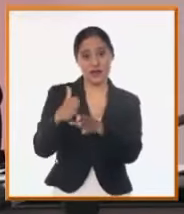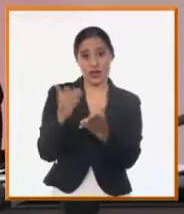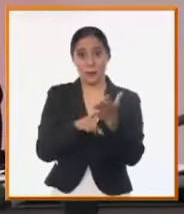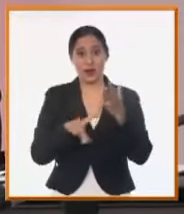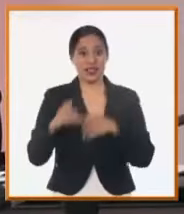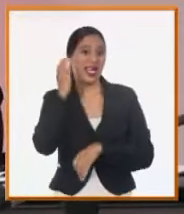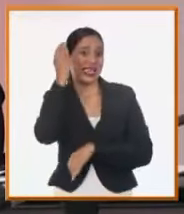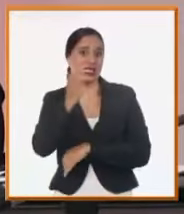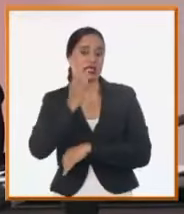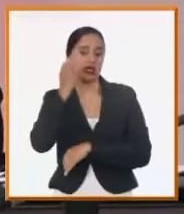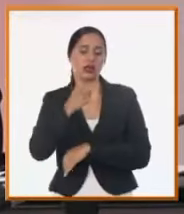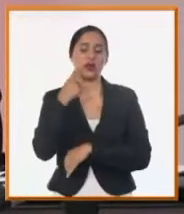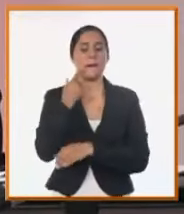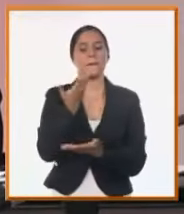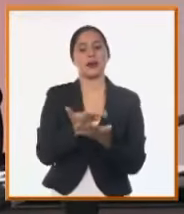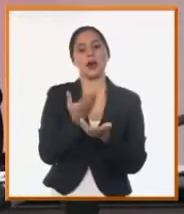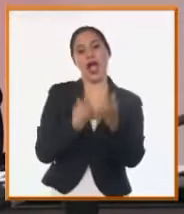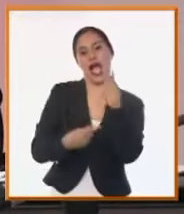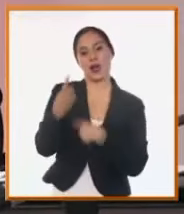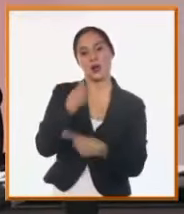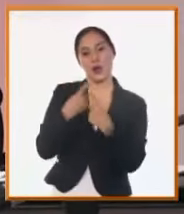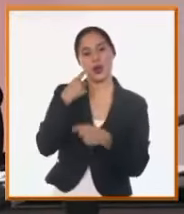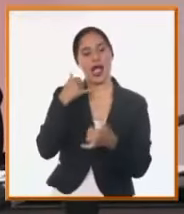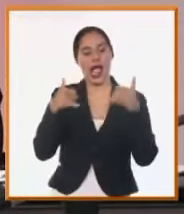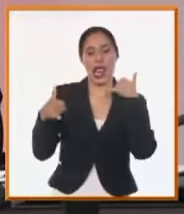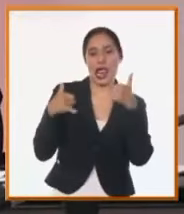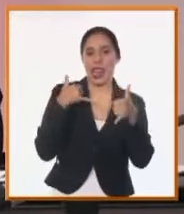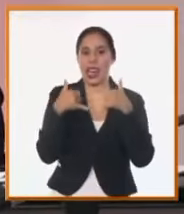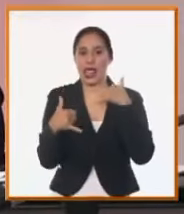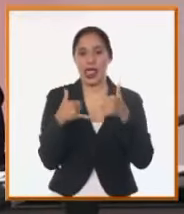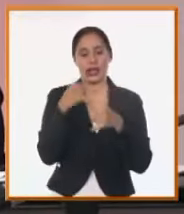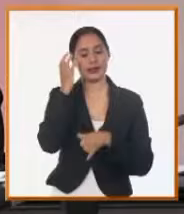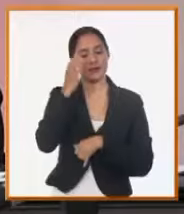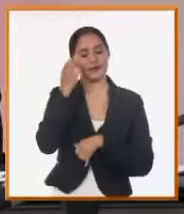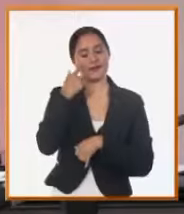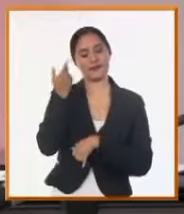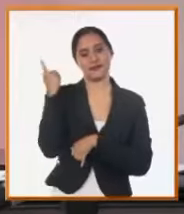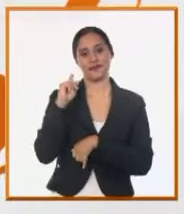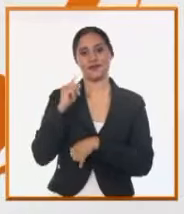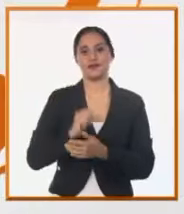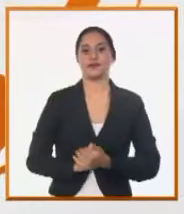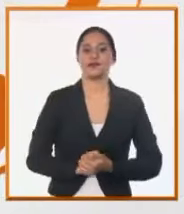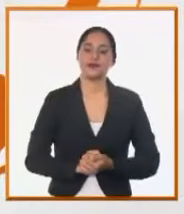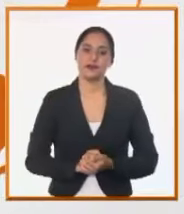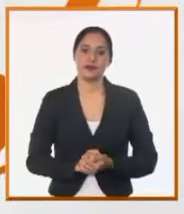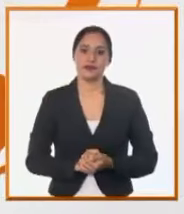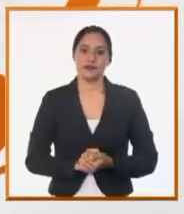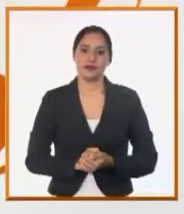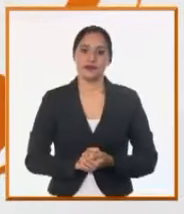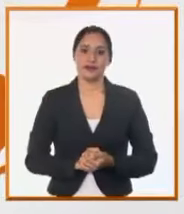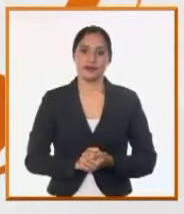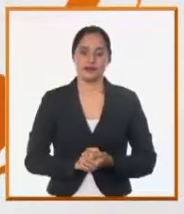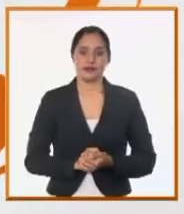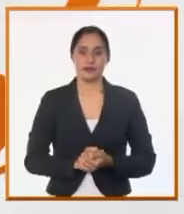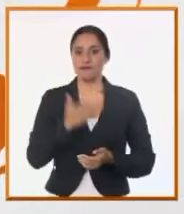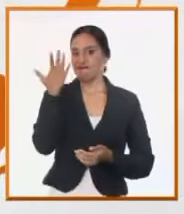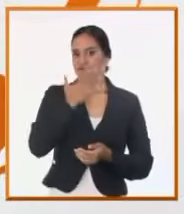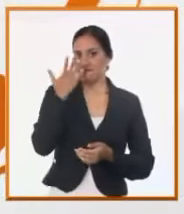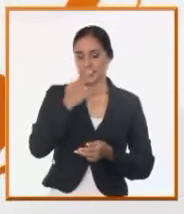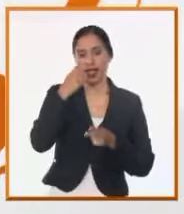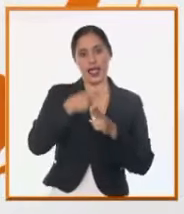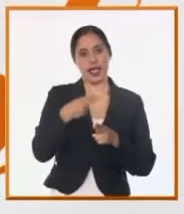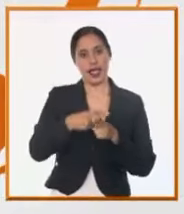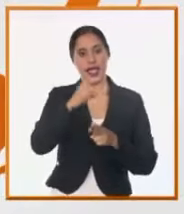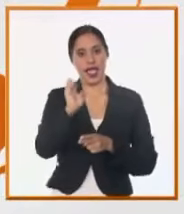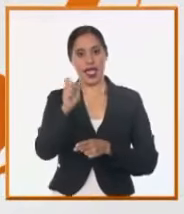opiniones. Yo les propongo escuchar algunas de las llamadas telefónicas que tuvimos en la jornada de ayer. Elba Carmenada de García de aquí de